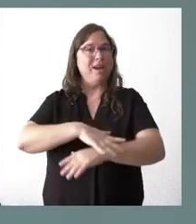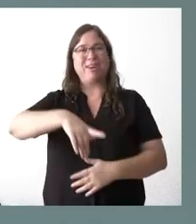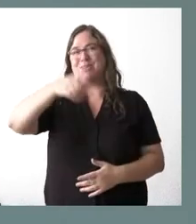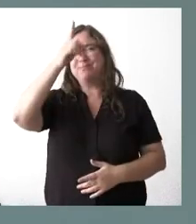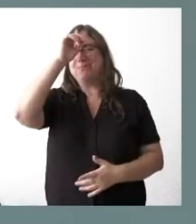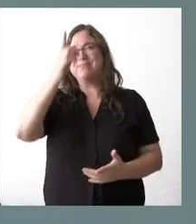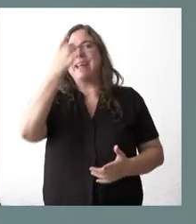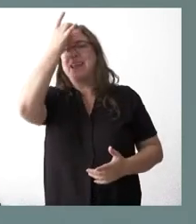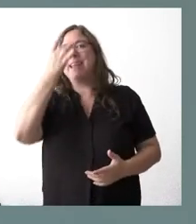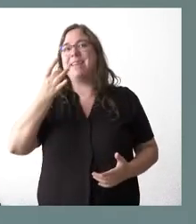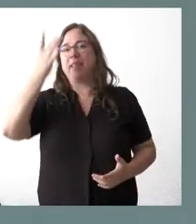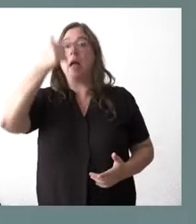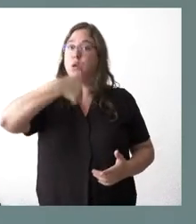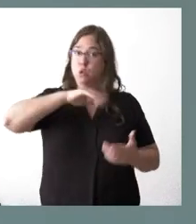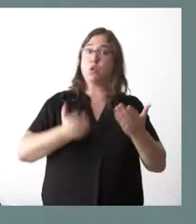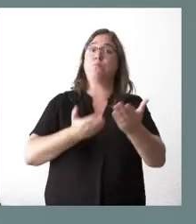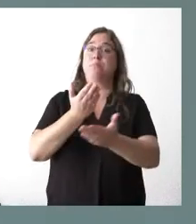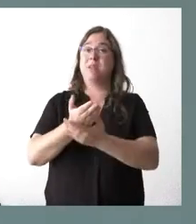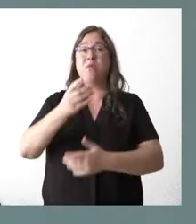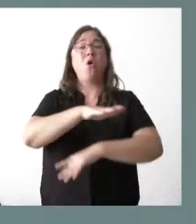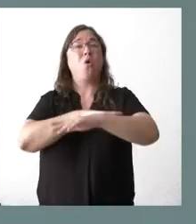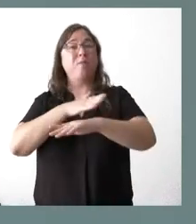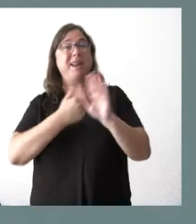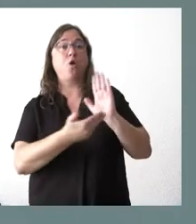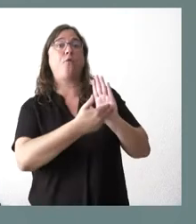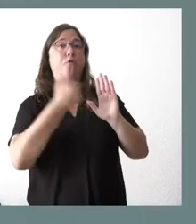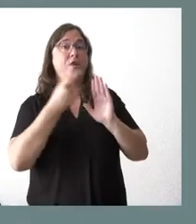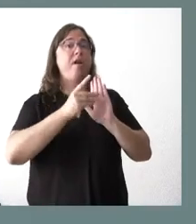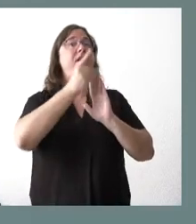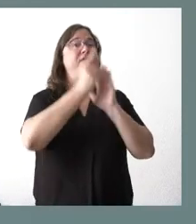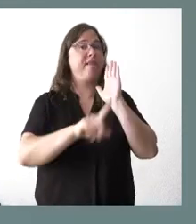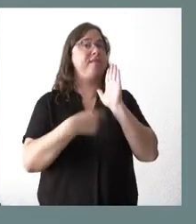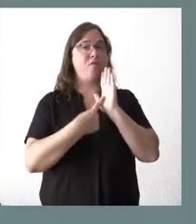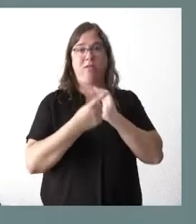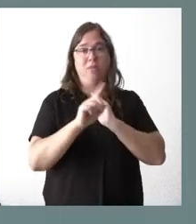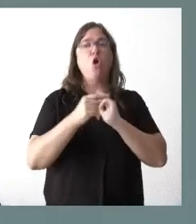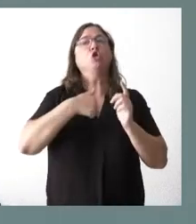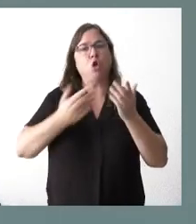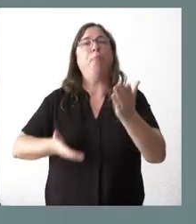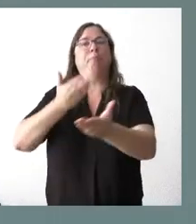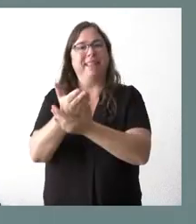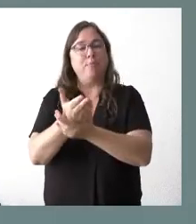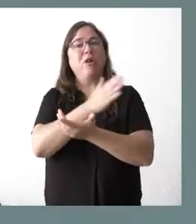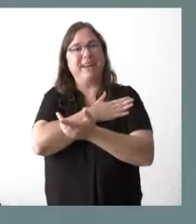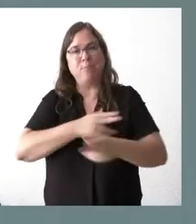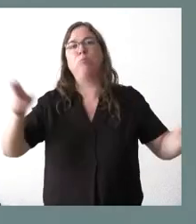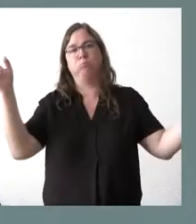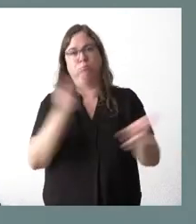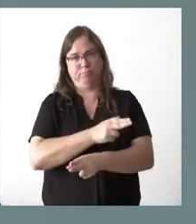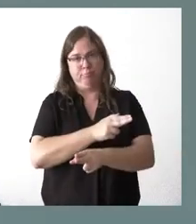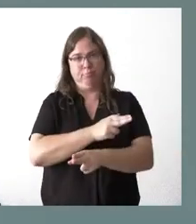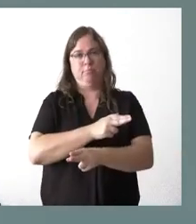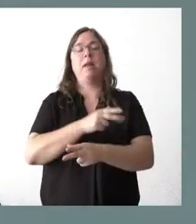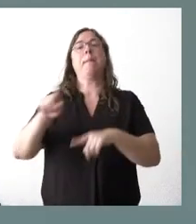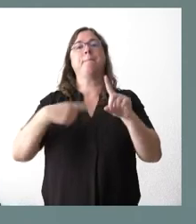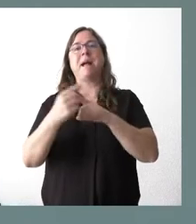aunque se lo hemos pedido, el retirar el decreto ley. Y, por tanto, nosotros insistemos en que retire el decreto ley y que dialogue y que,